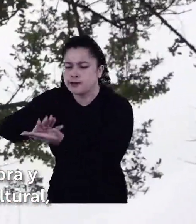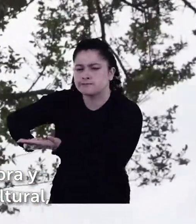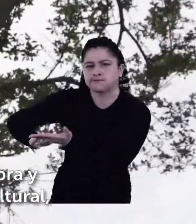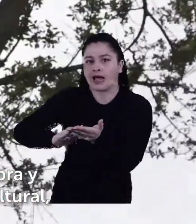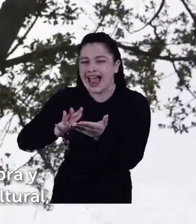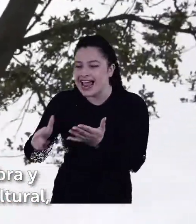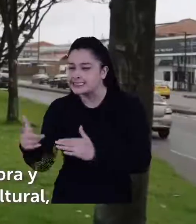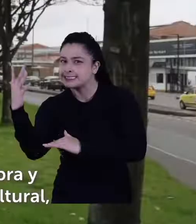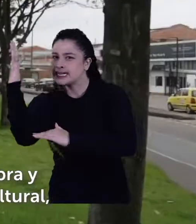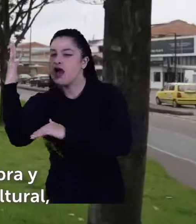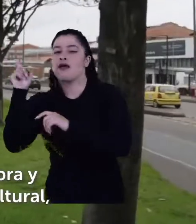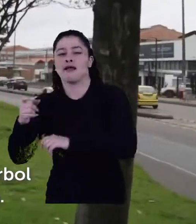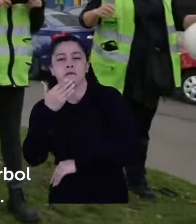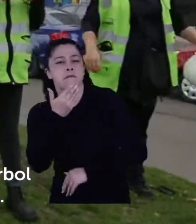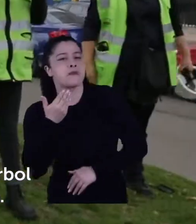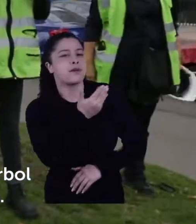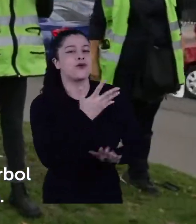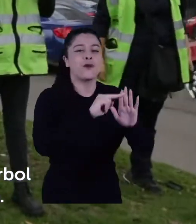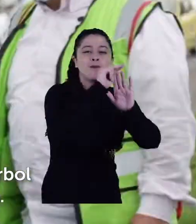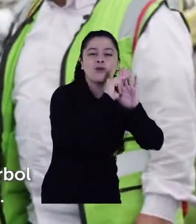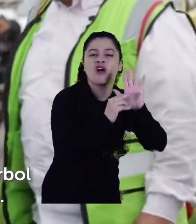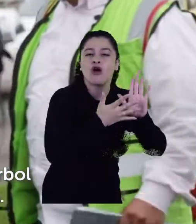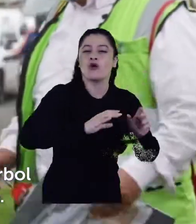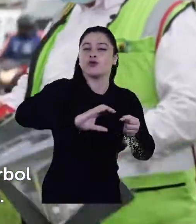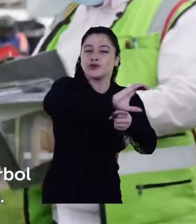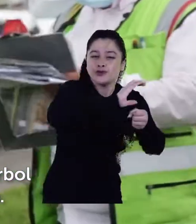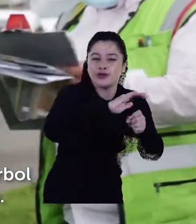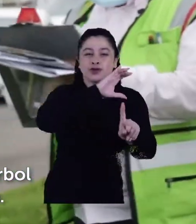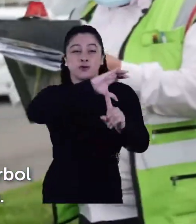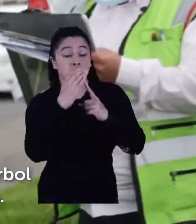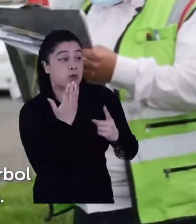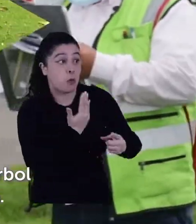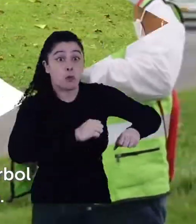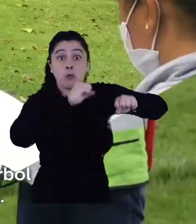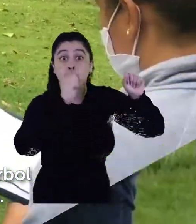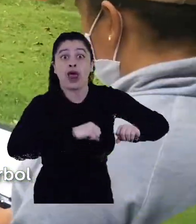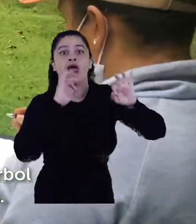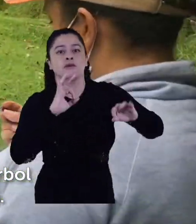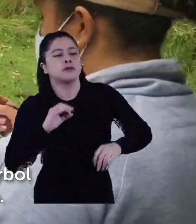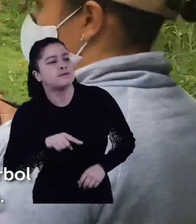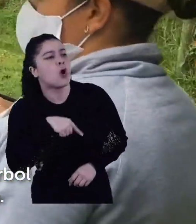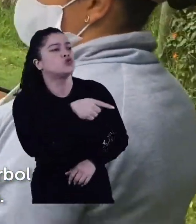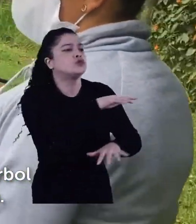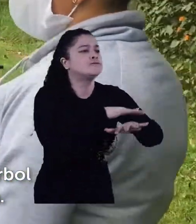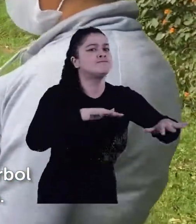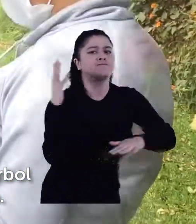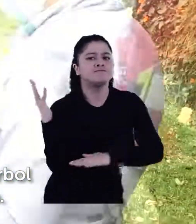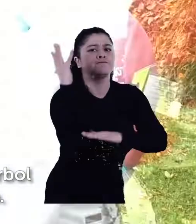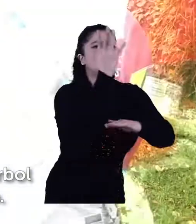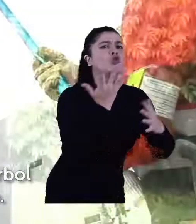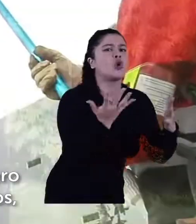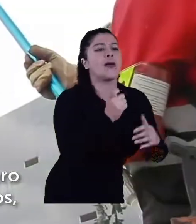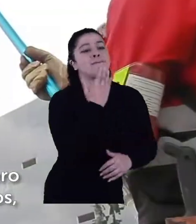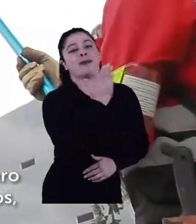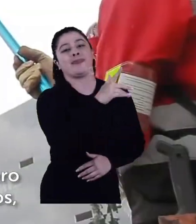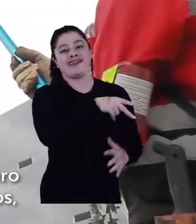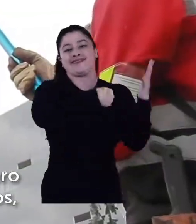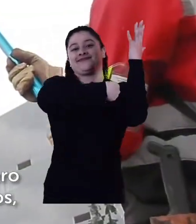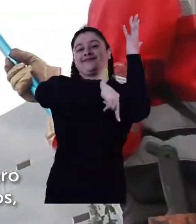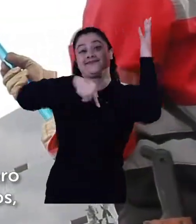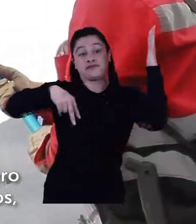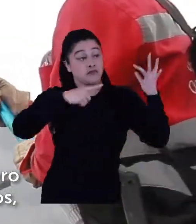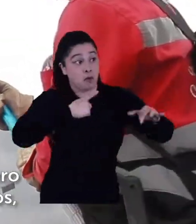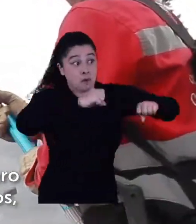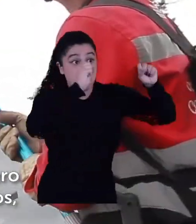permiso de manejo silvicultural se busca el lugar donde se trasladará el árbol con la aprobación del jardín botánico profesionales